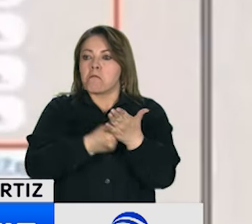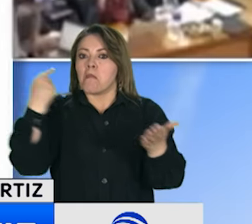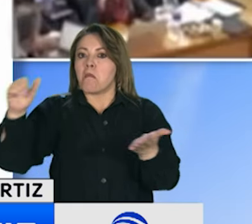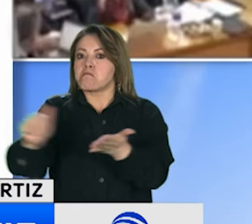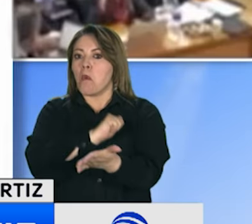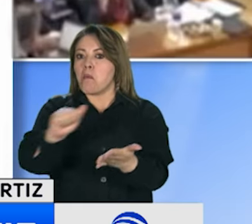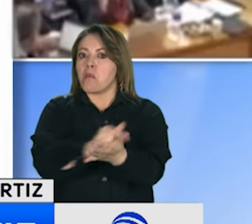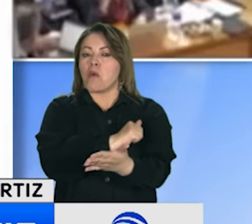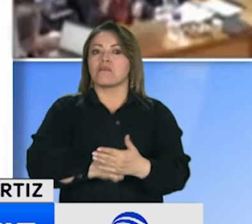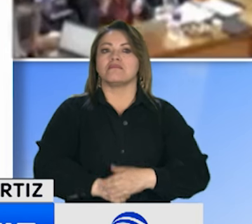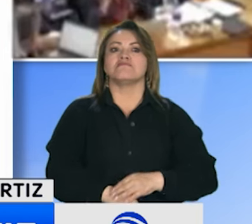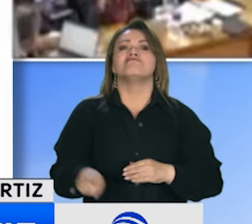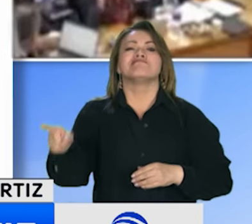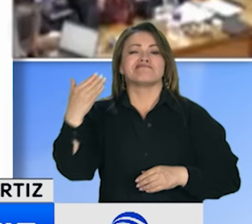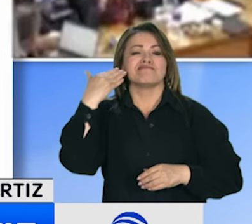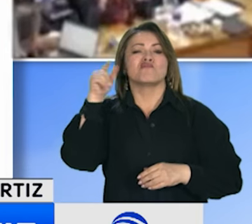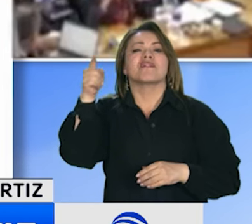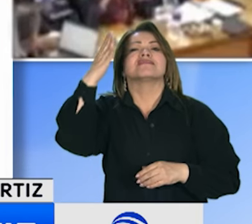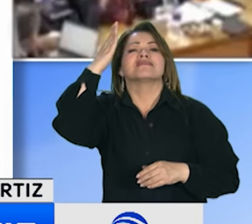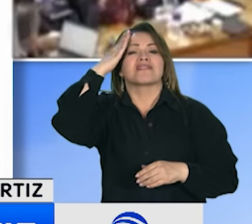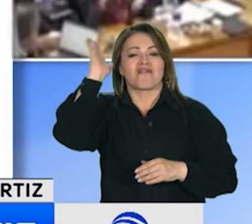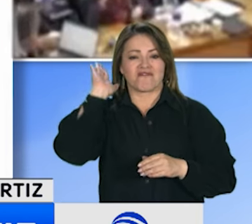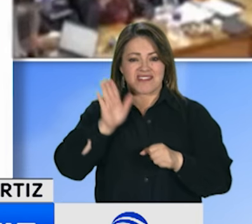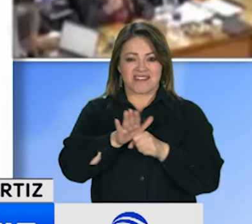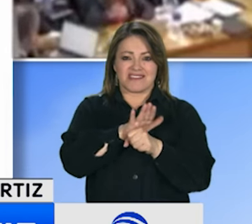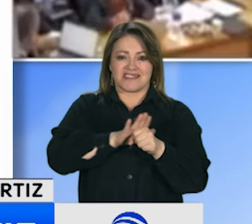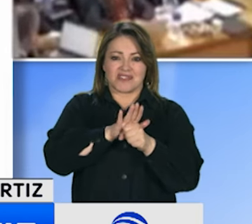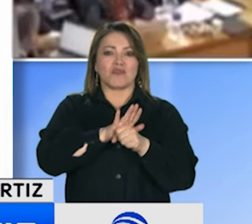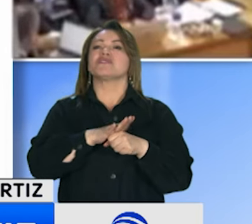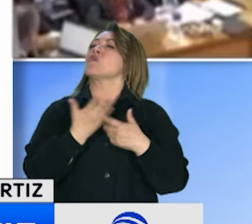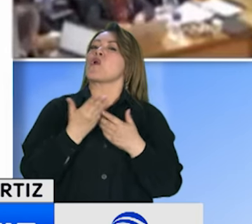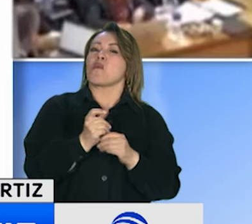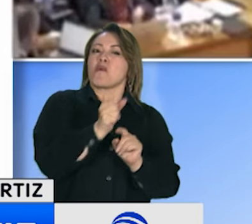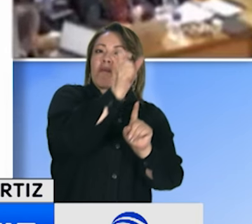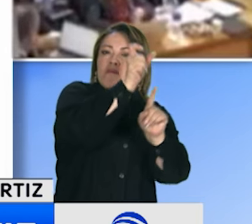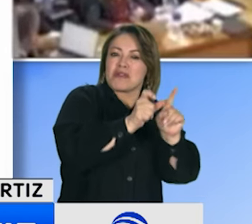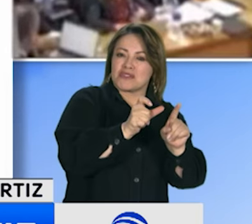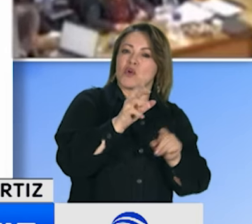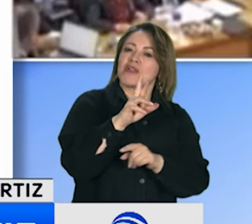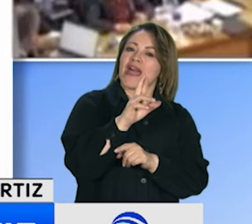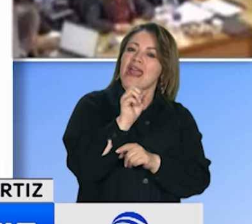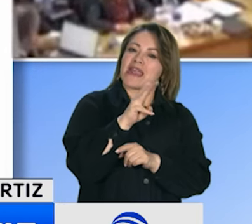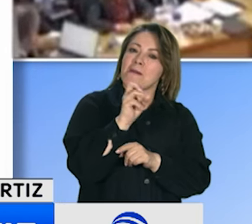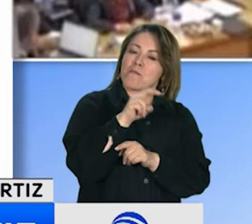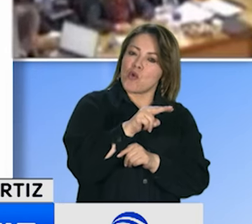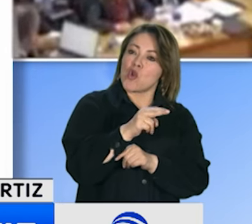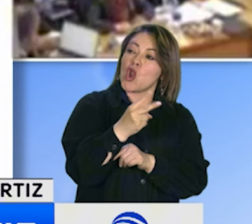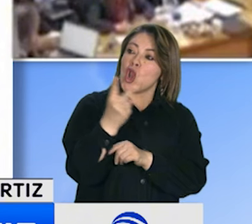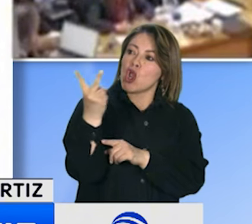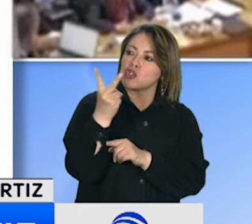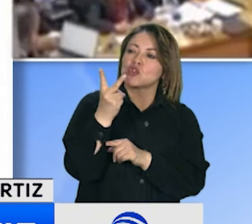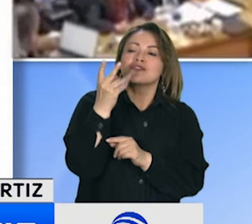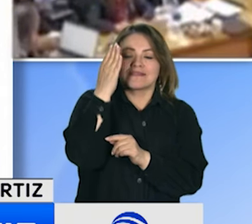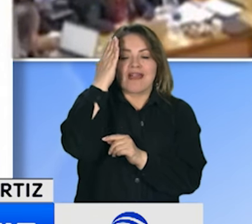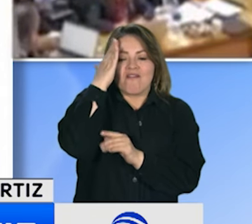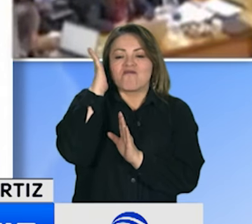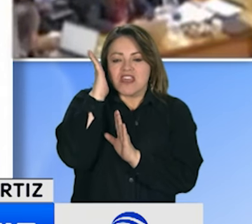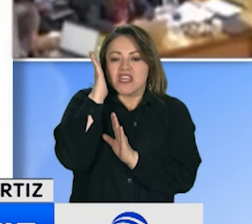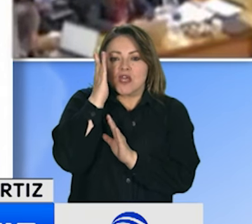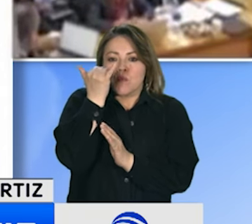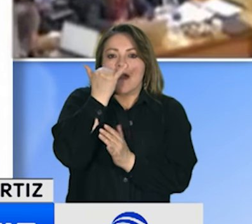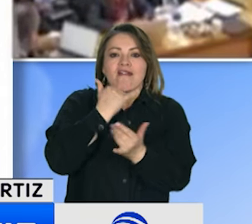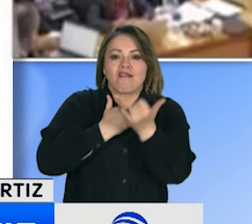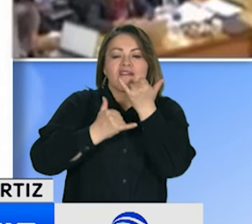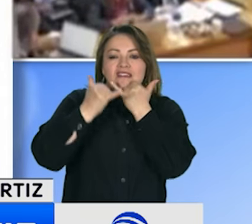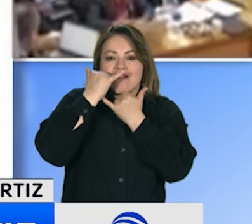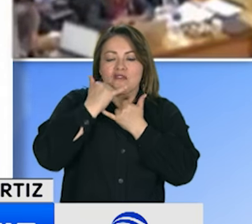ciudadana conocía que en asocio con Carlos Ramón González Merchan, estaba traficando influencias en Olmedo López